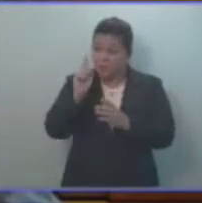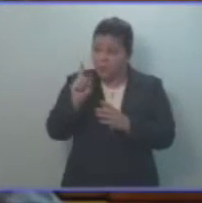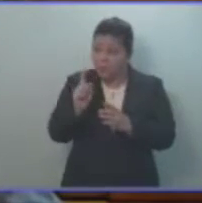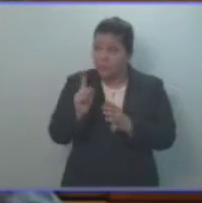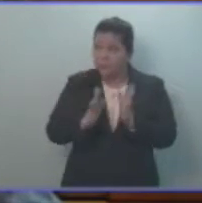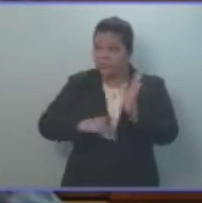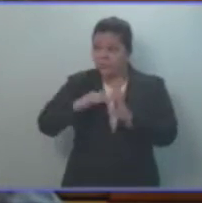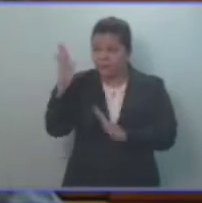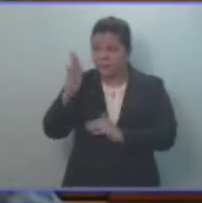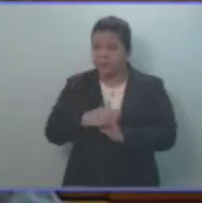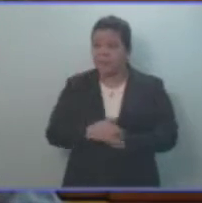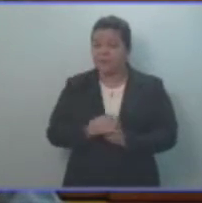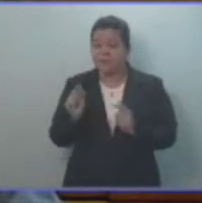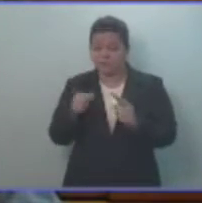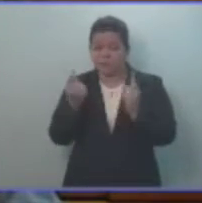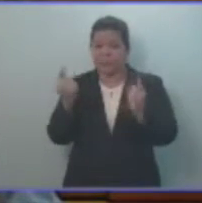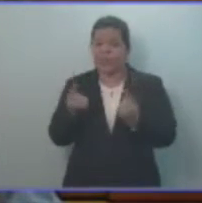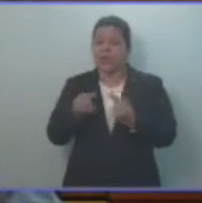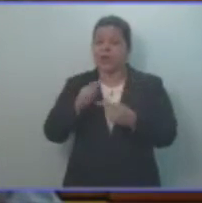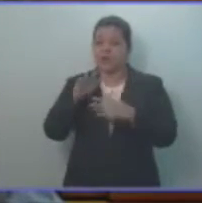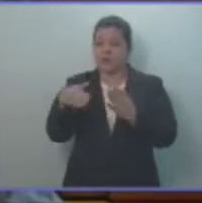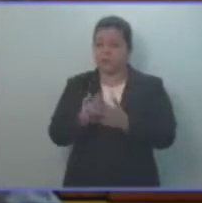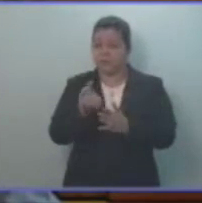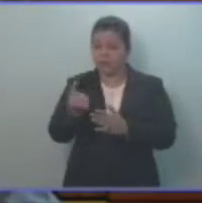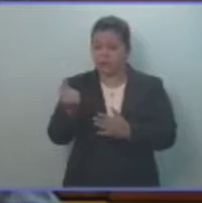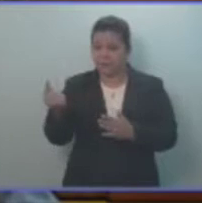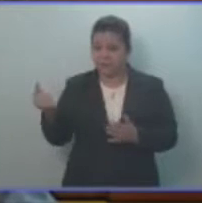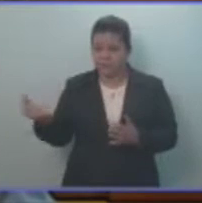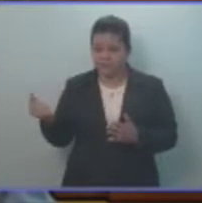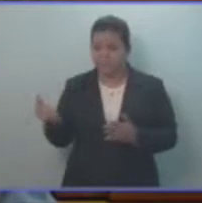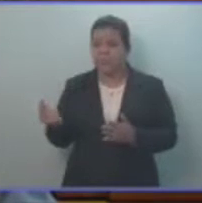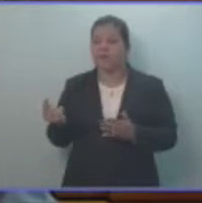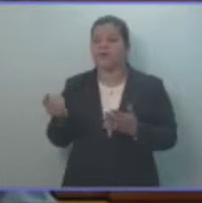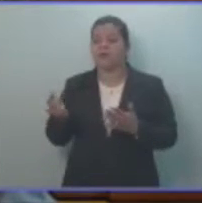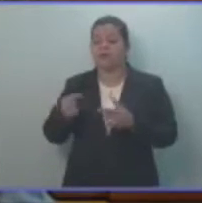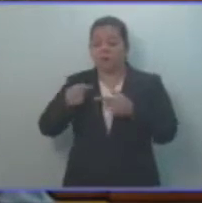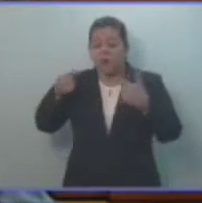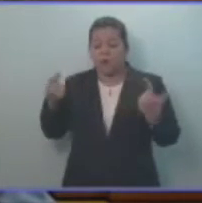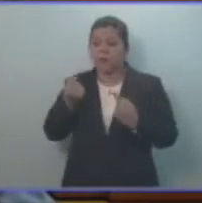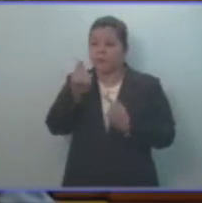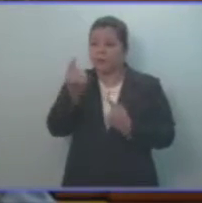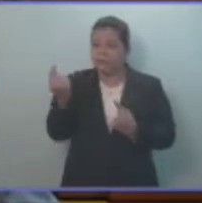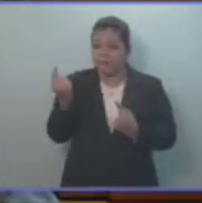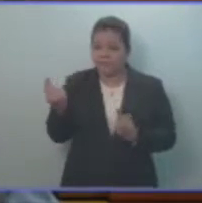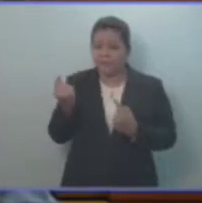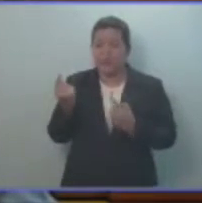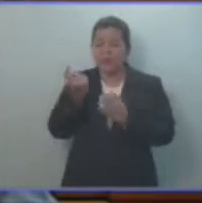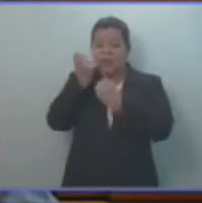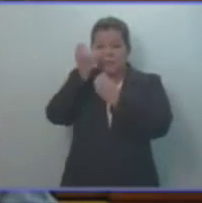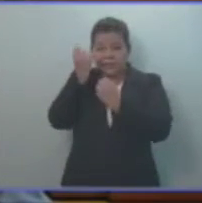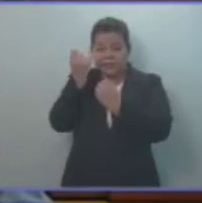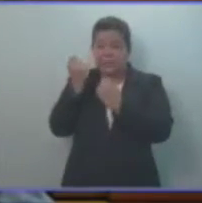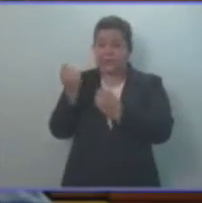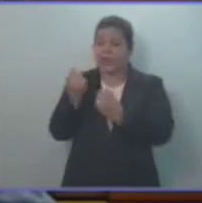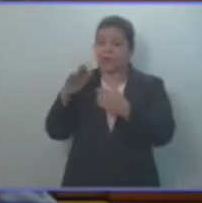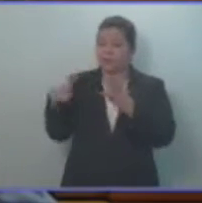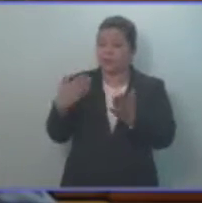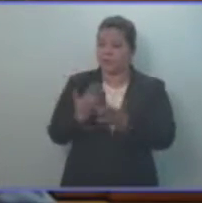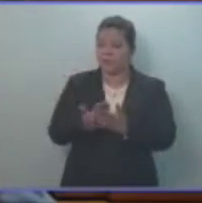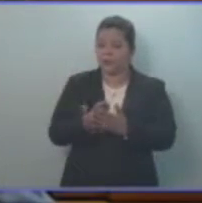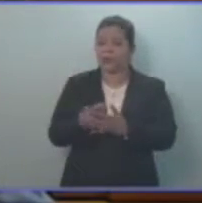perpetrados en contra de la clase trabajadora y en contra de los sindicalistas salvadoreños y salvadoreñas durante